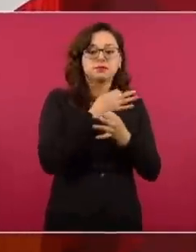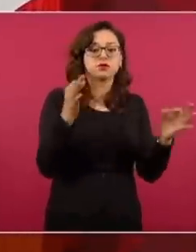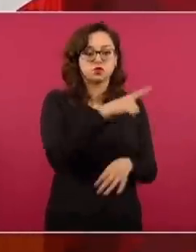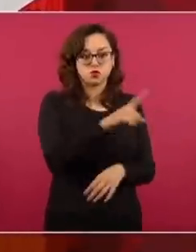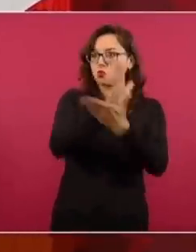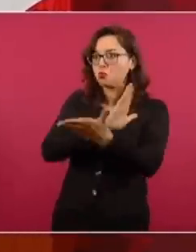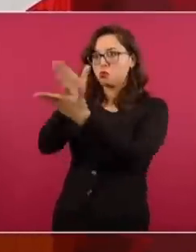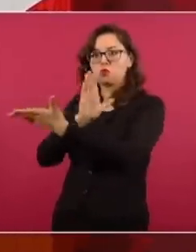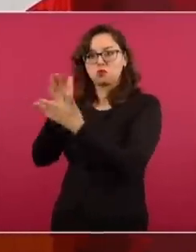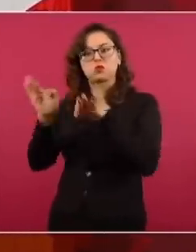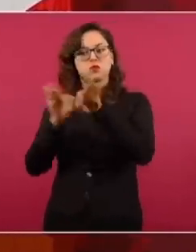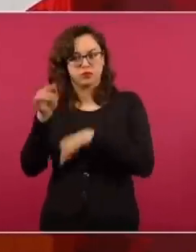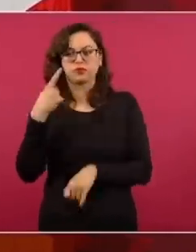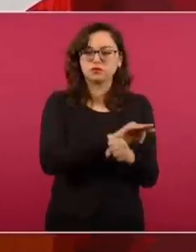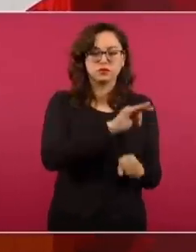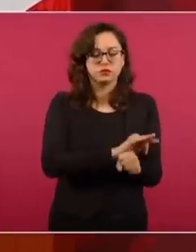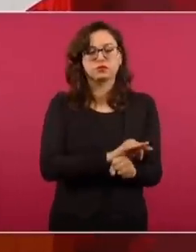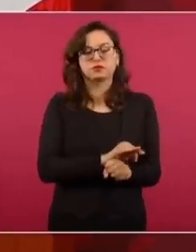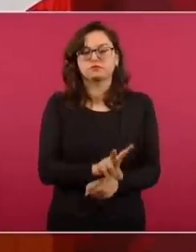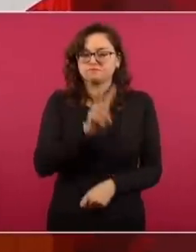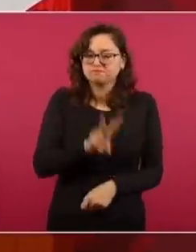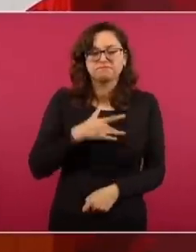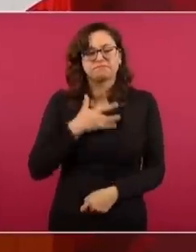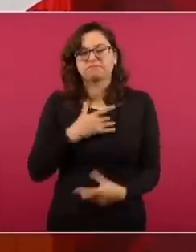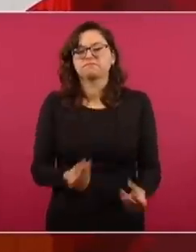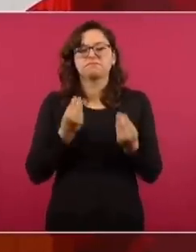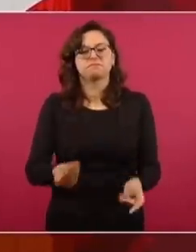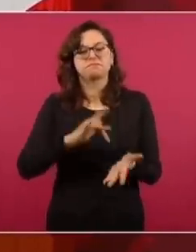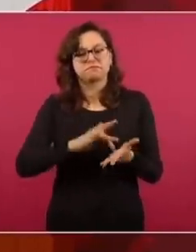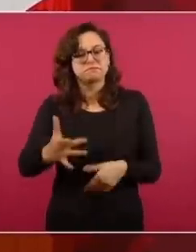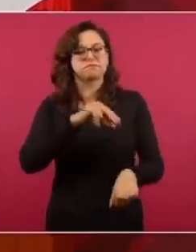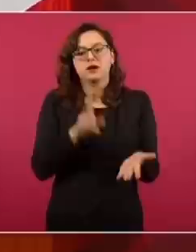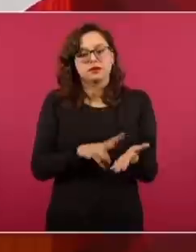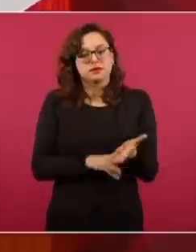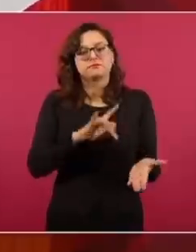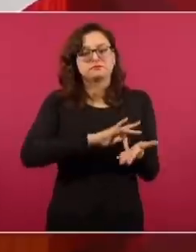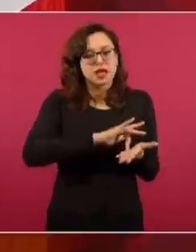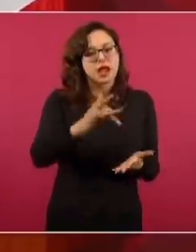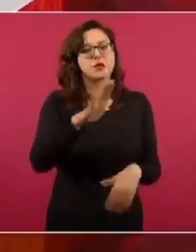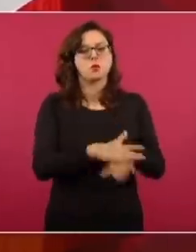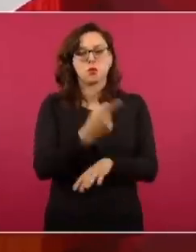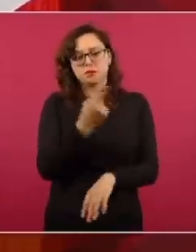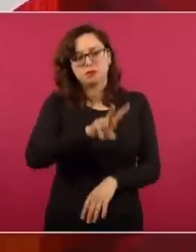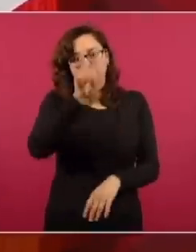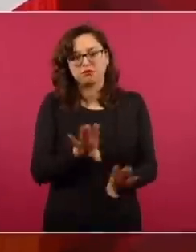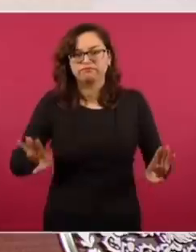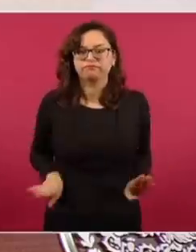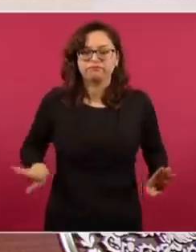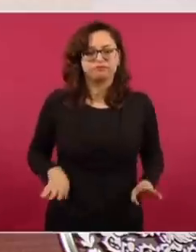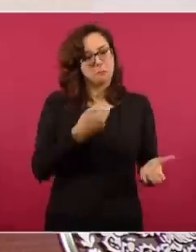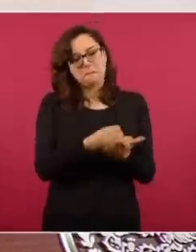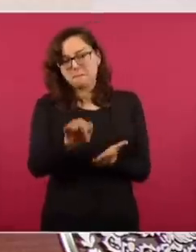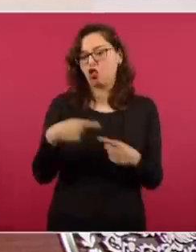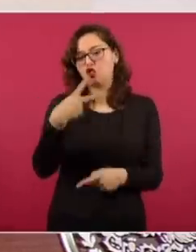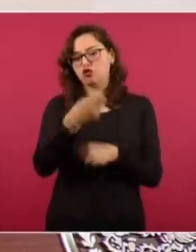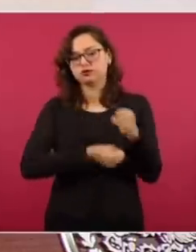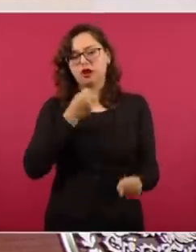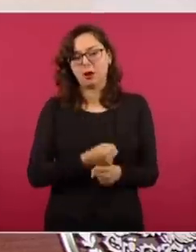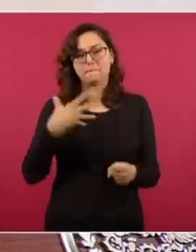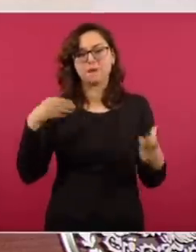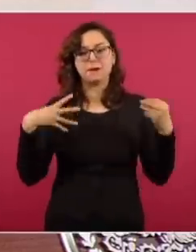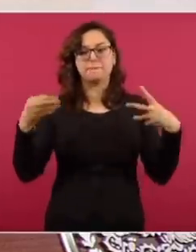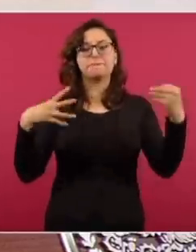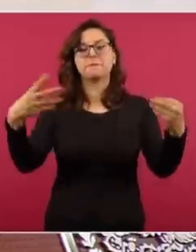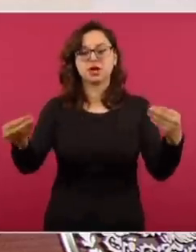van a contar con nosotros. Estamos muy agradecidos con enfermeras, con médicos, porque actuaron como héroes, como heroínas durante la pandemia. Y